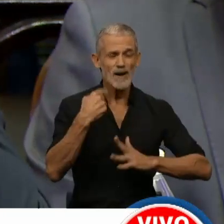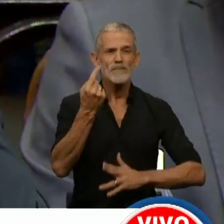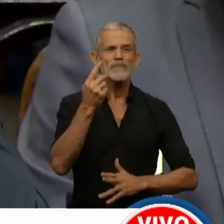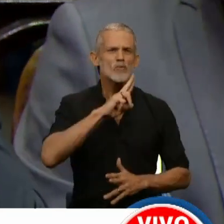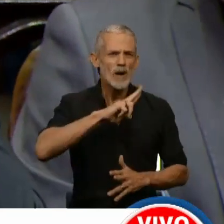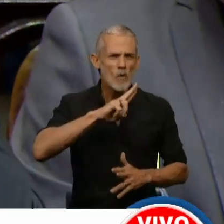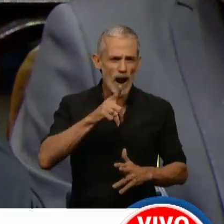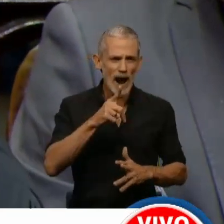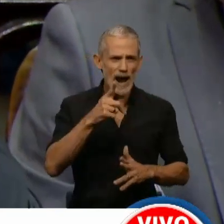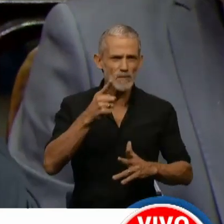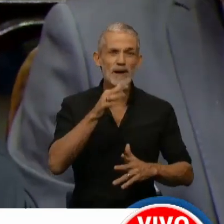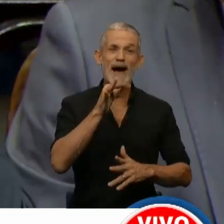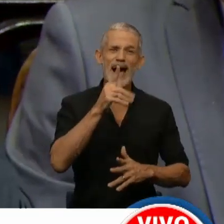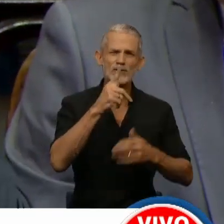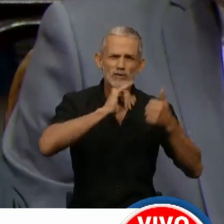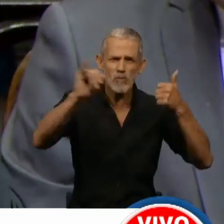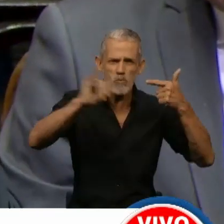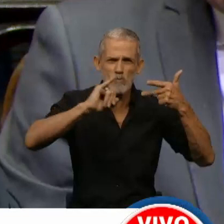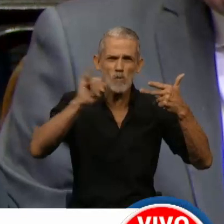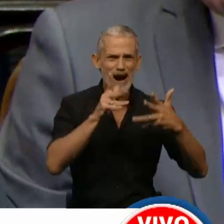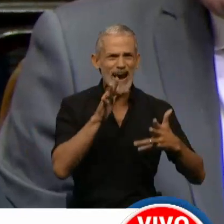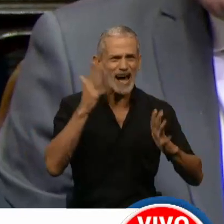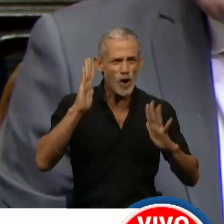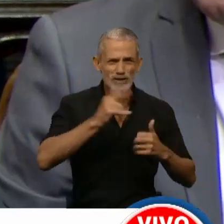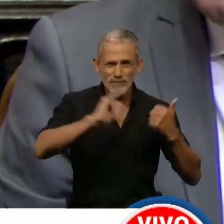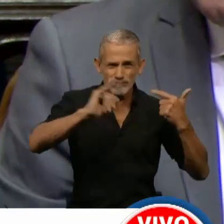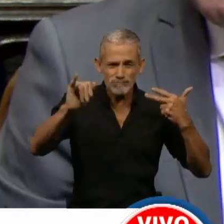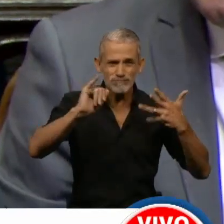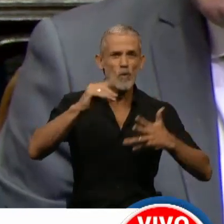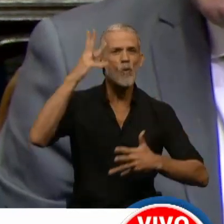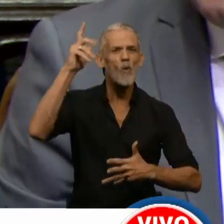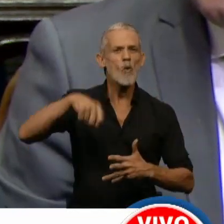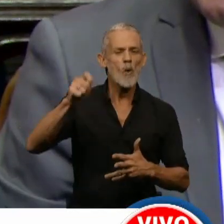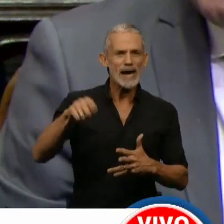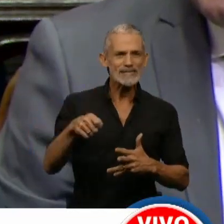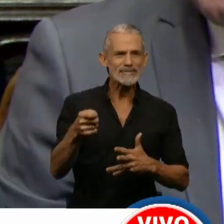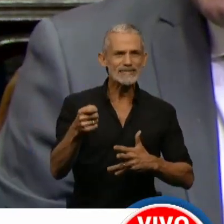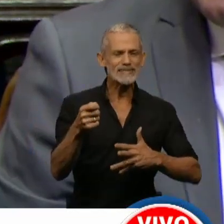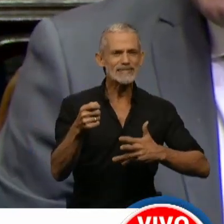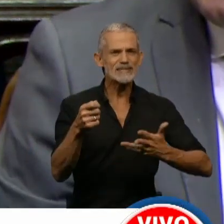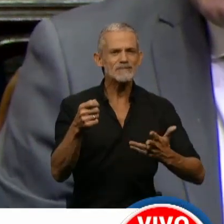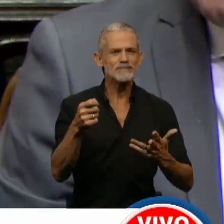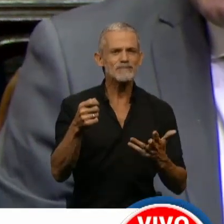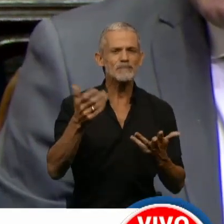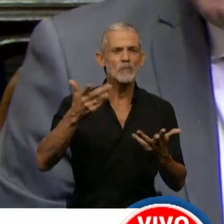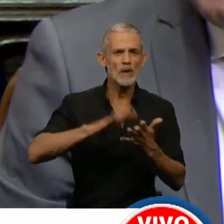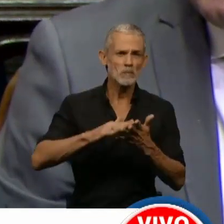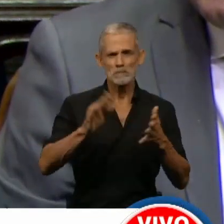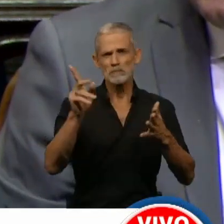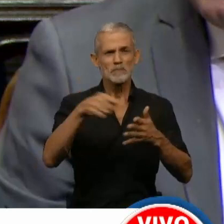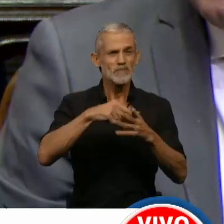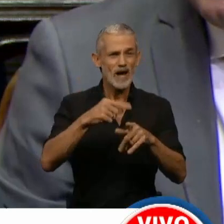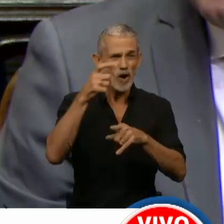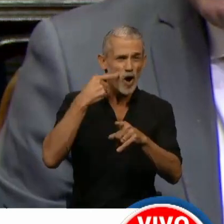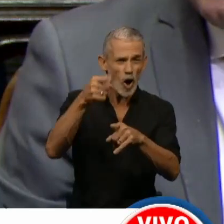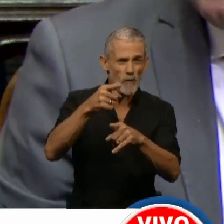una mujer que hizo 14 denuncias en la justicia, que el juez, digamos, sobreselló al